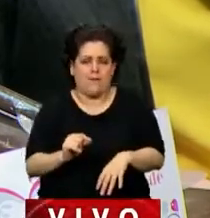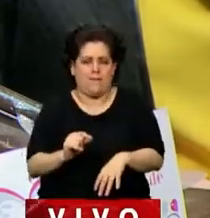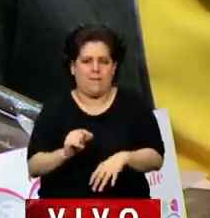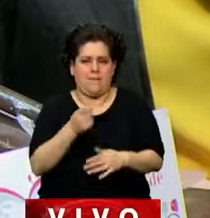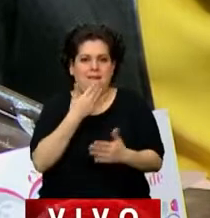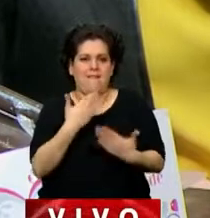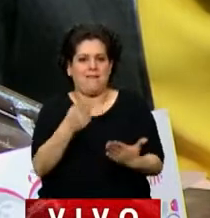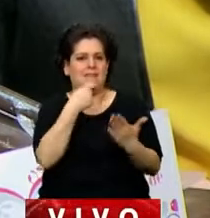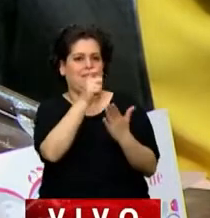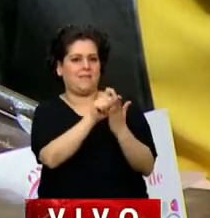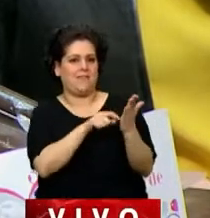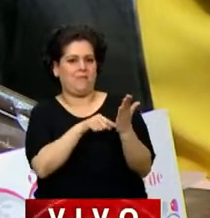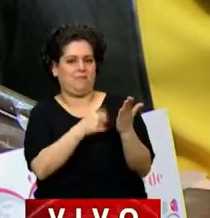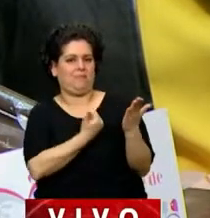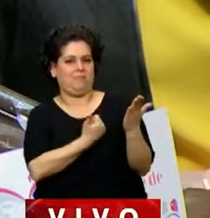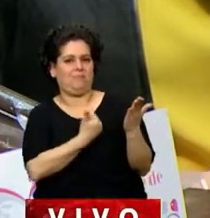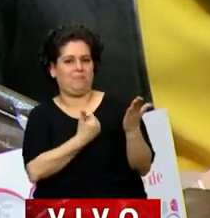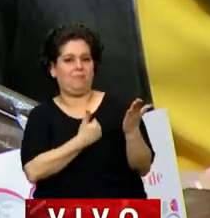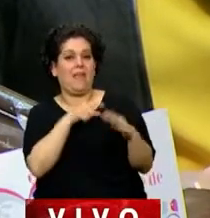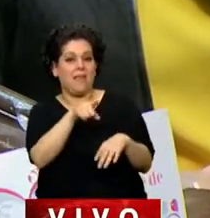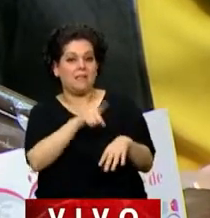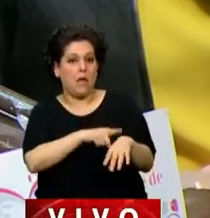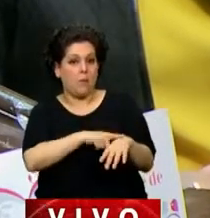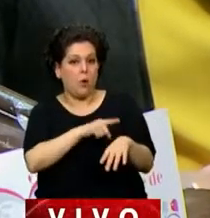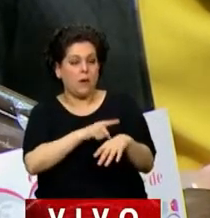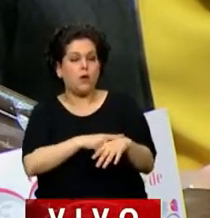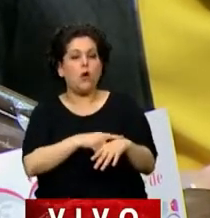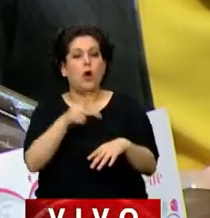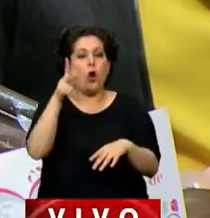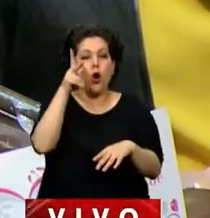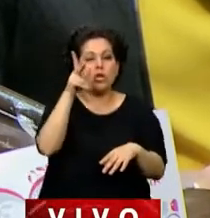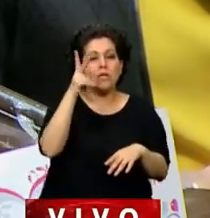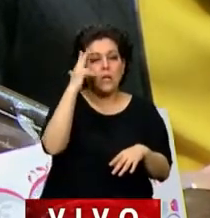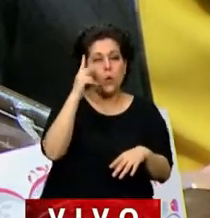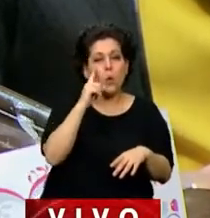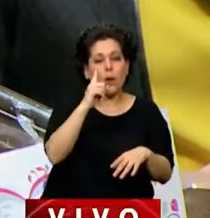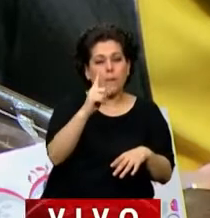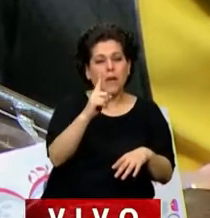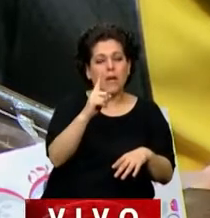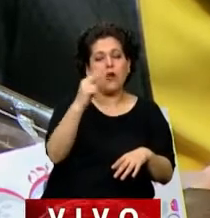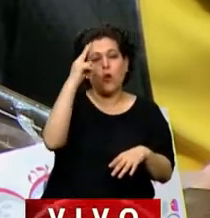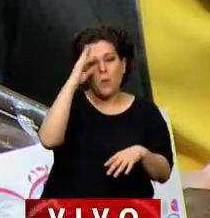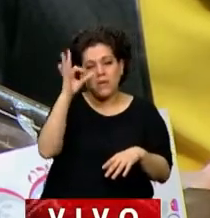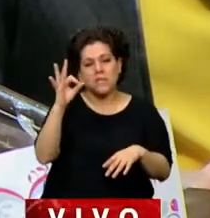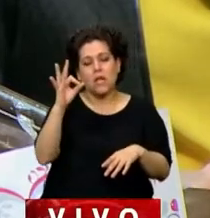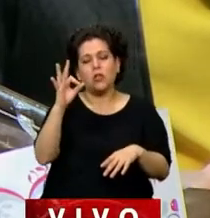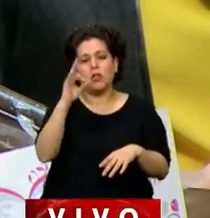Por ese entonces, 89 mil 976 niños